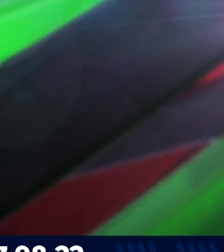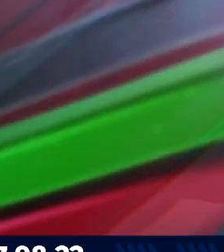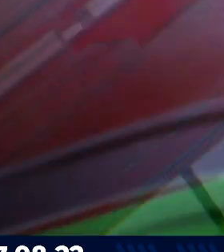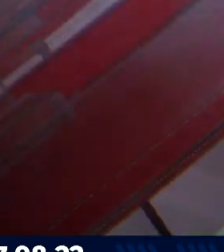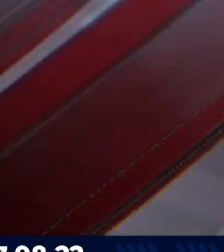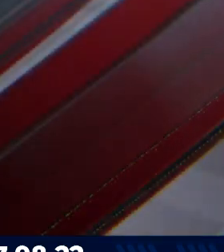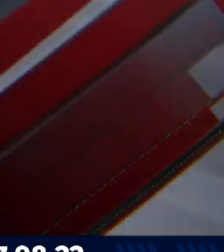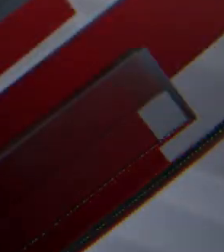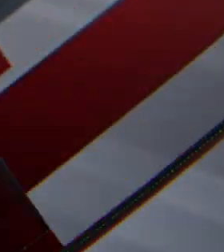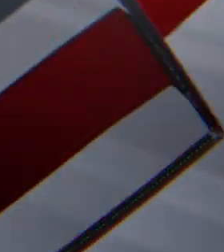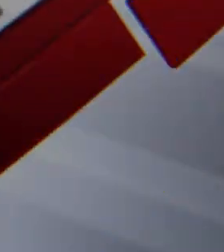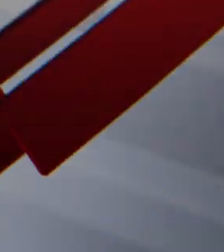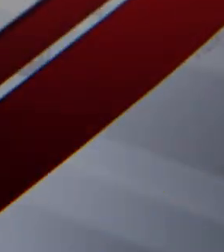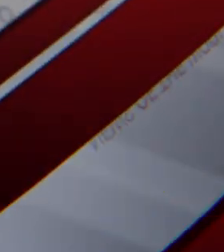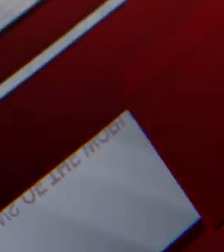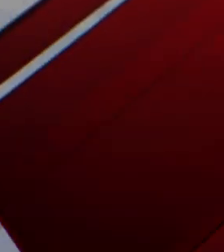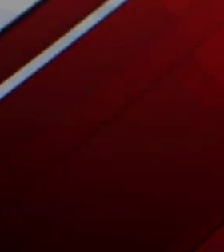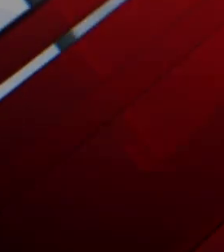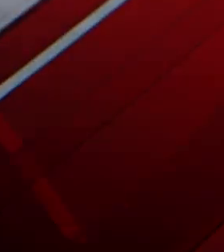Gracias. Gracias. Gracias. Gracias.